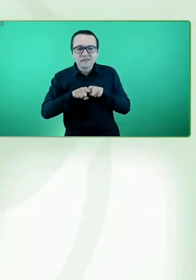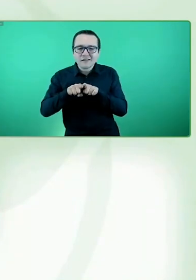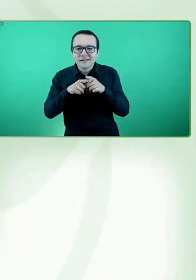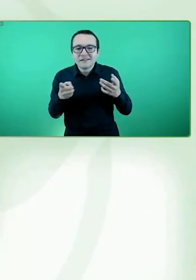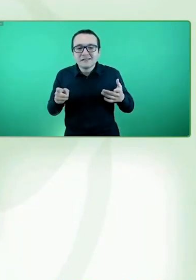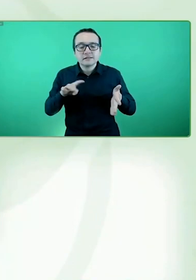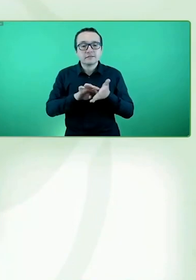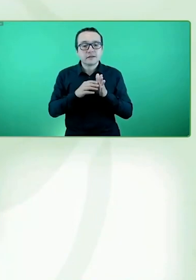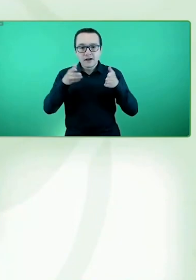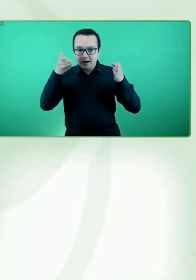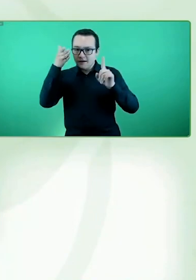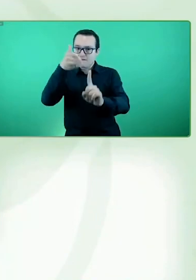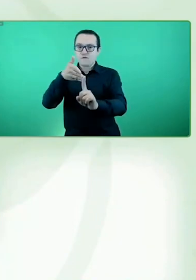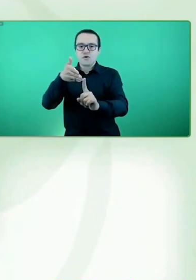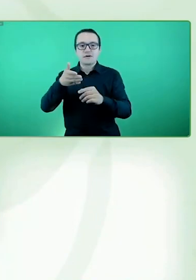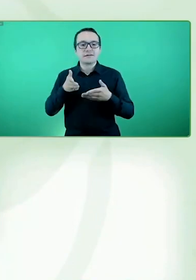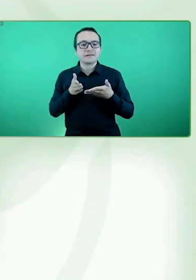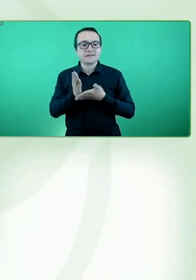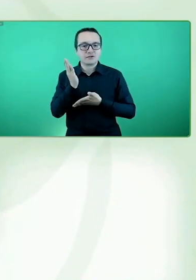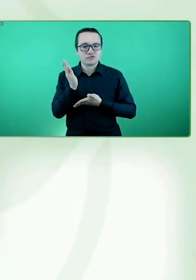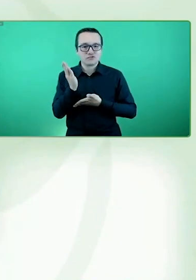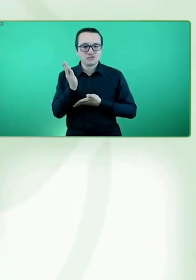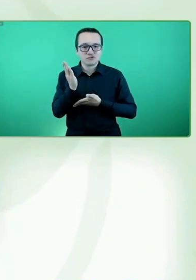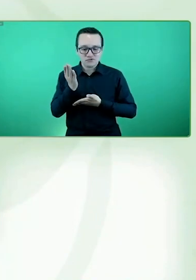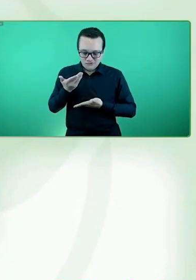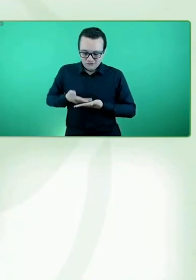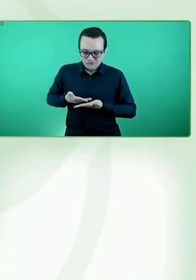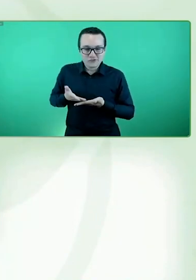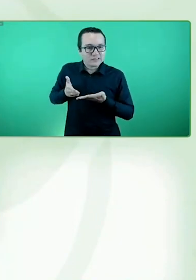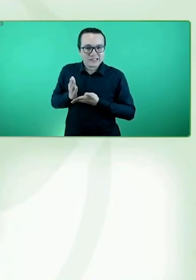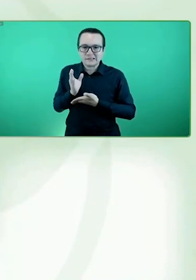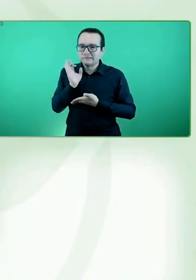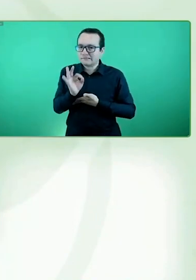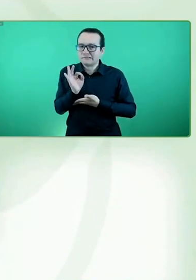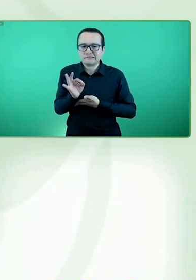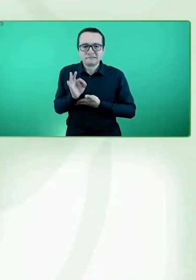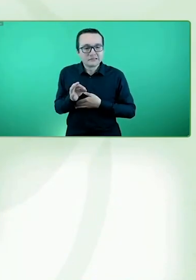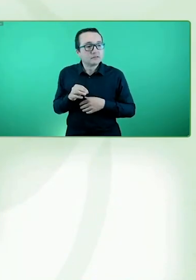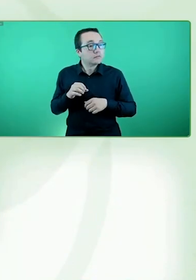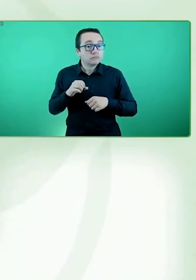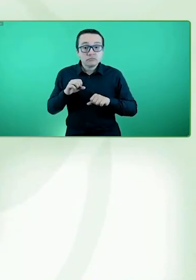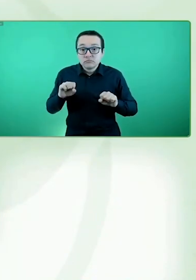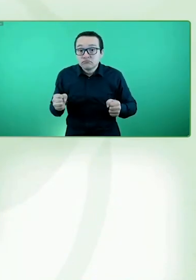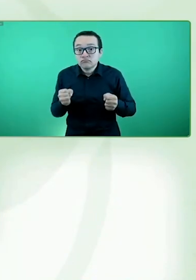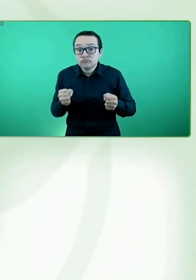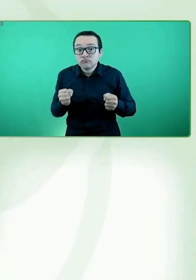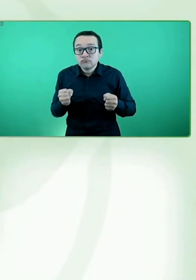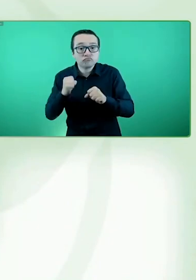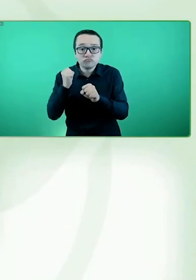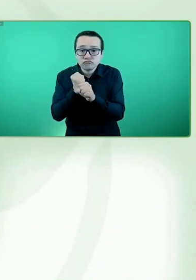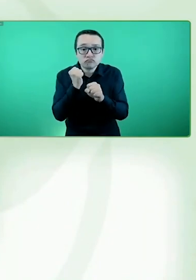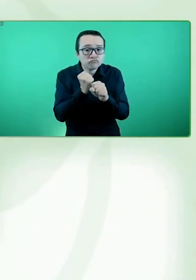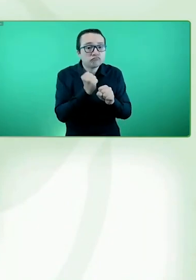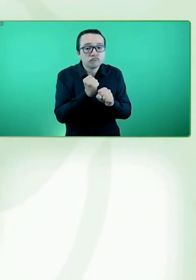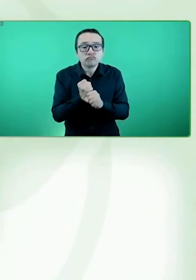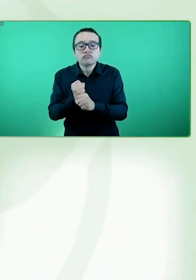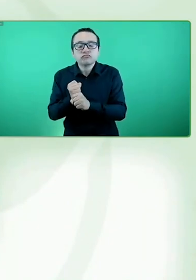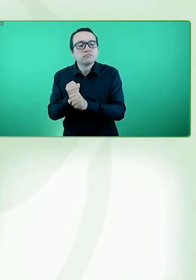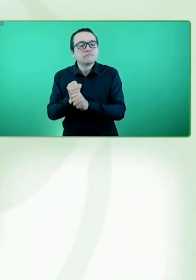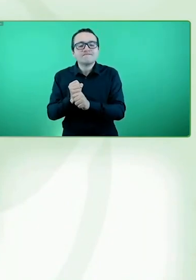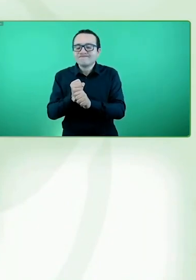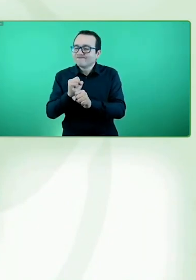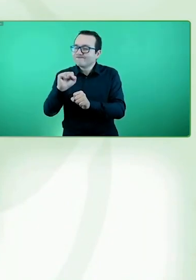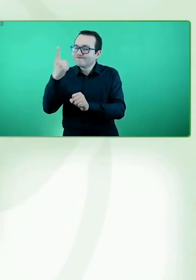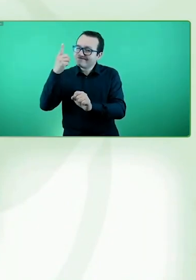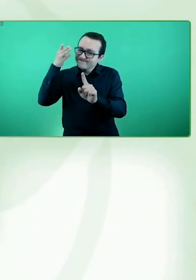Nosotros, en todas las actuaciones que realizamos, procuramos poner a la persona en el centro